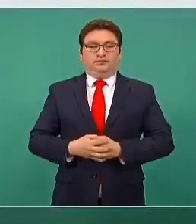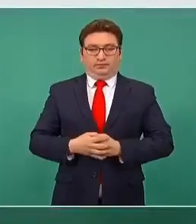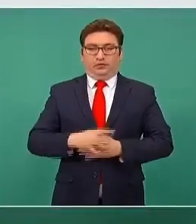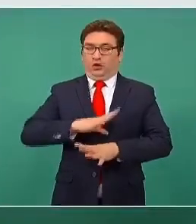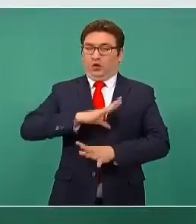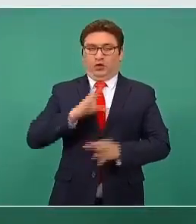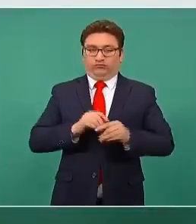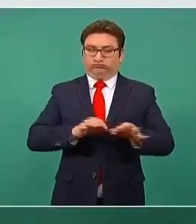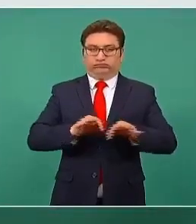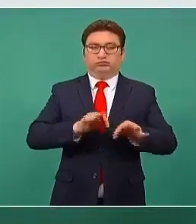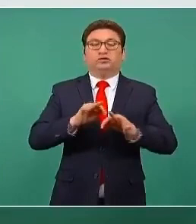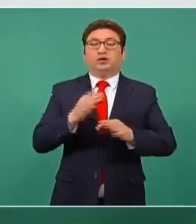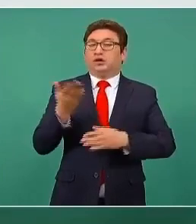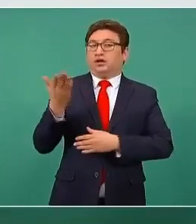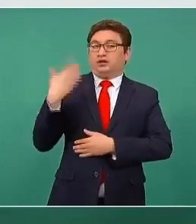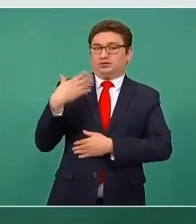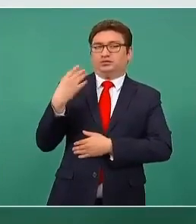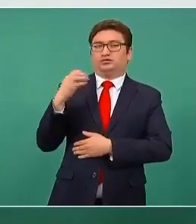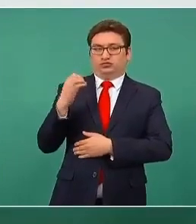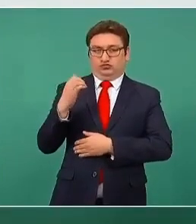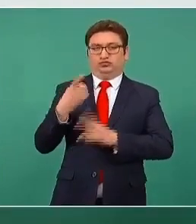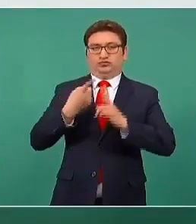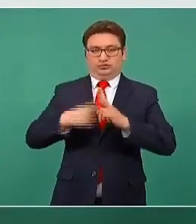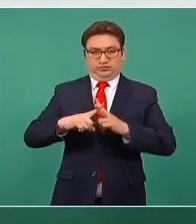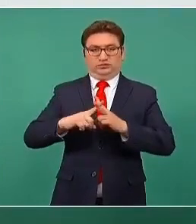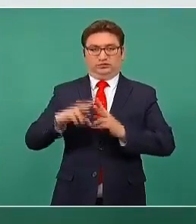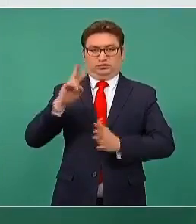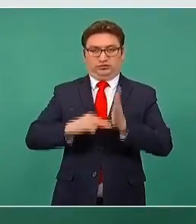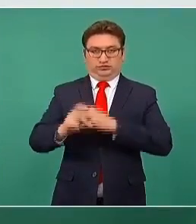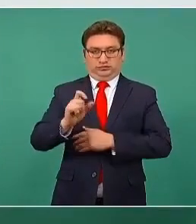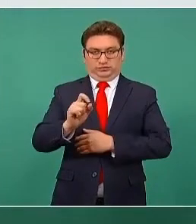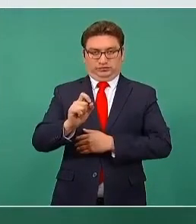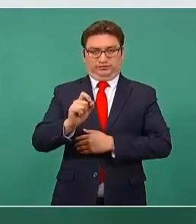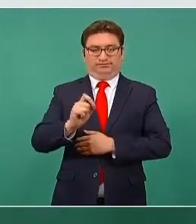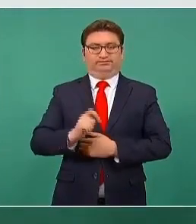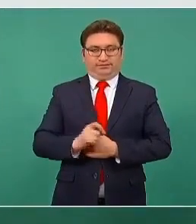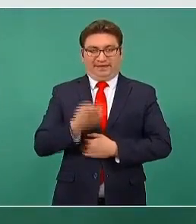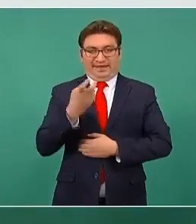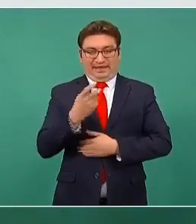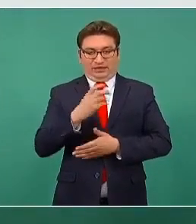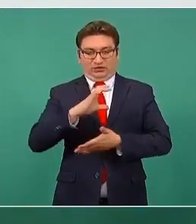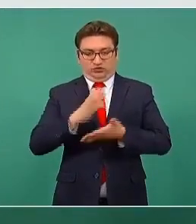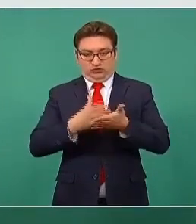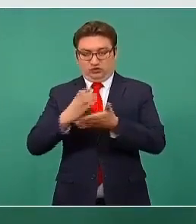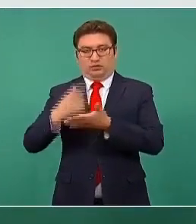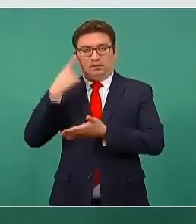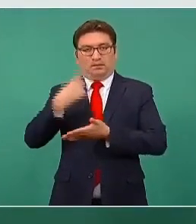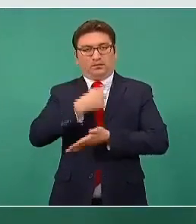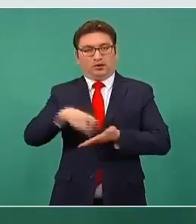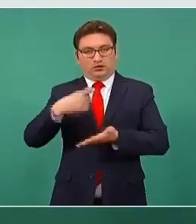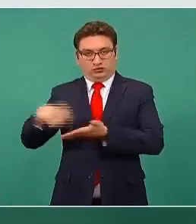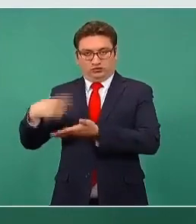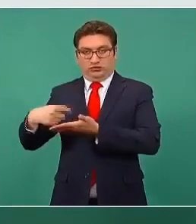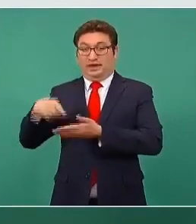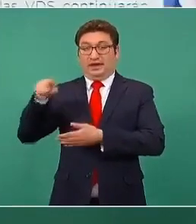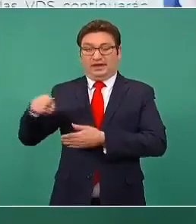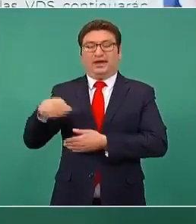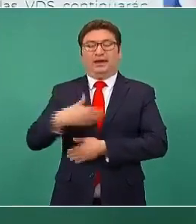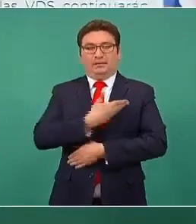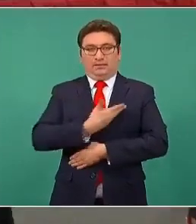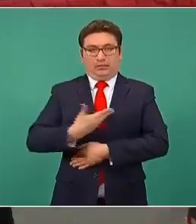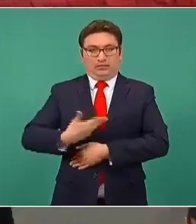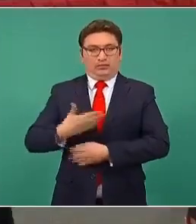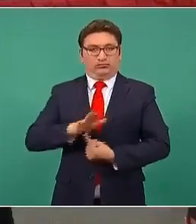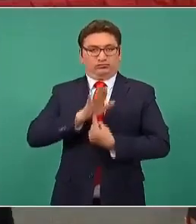se explicaron, se iniciaron en octubre del 2020, esos contratos. Aquí se presentaron por instrucciones del presidente.